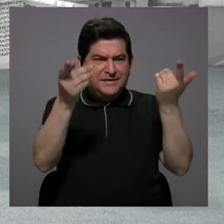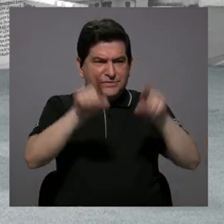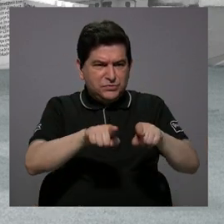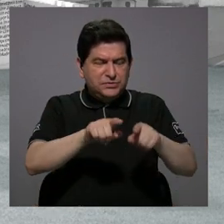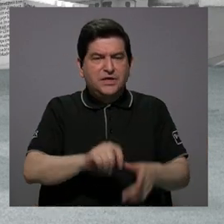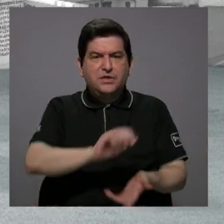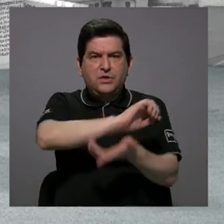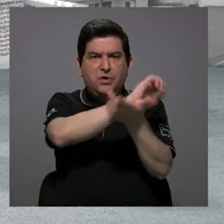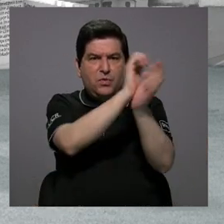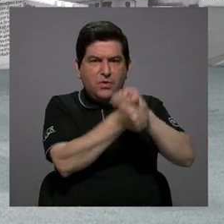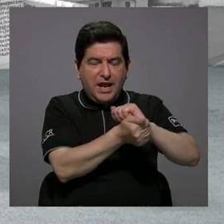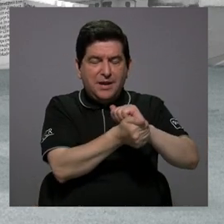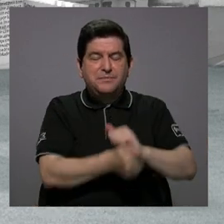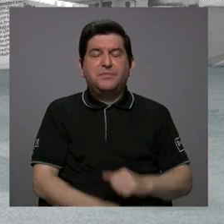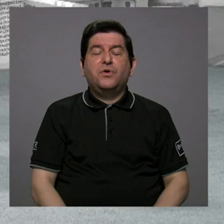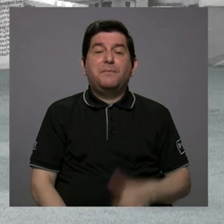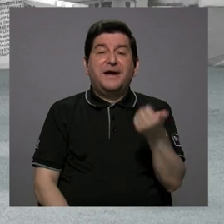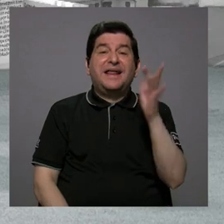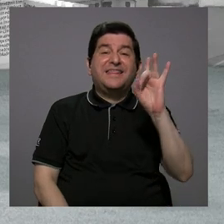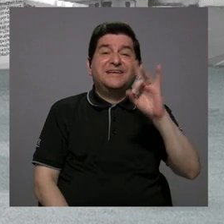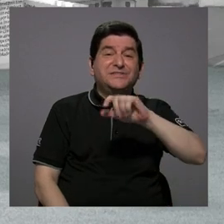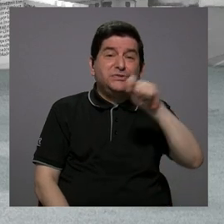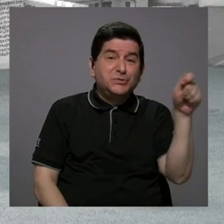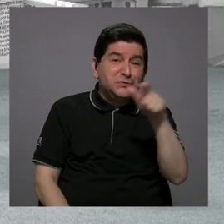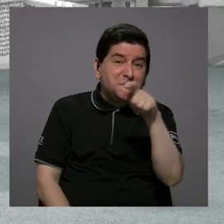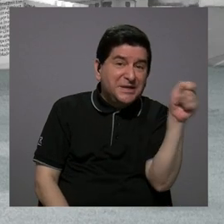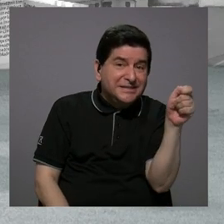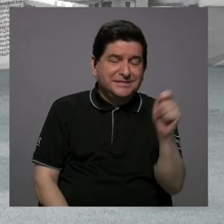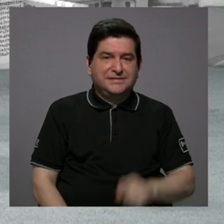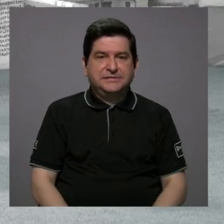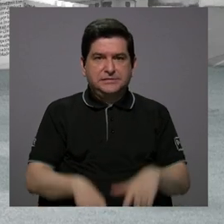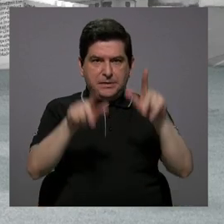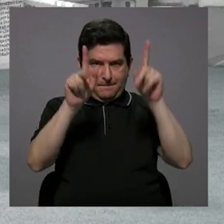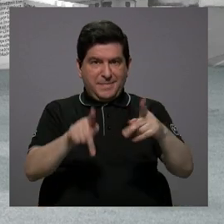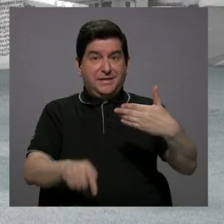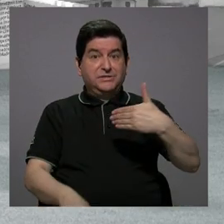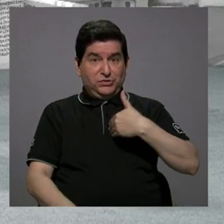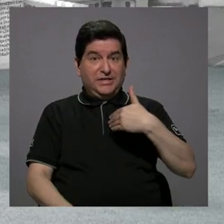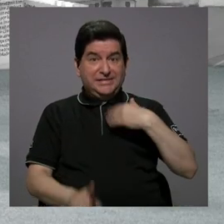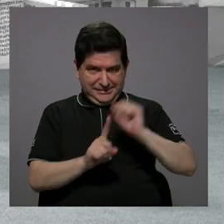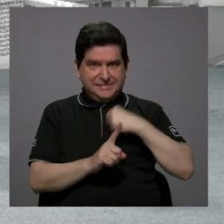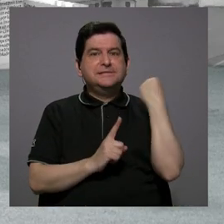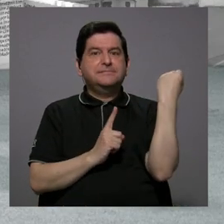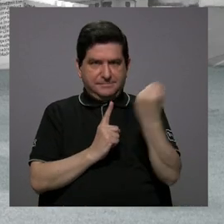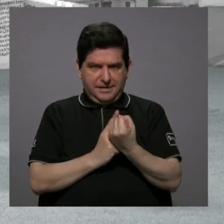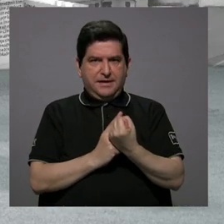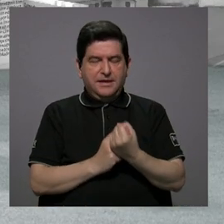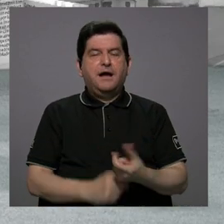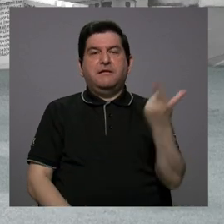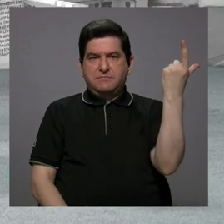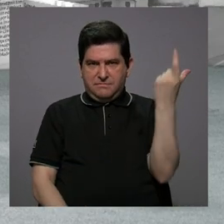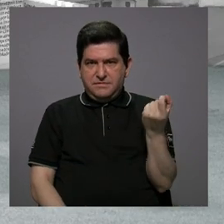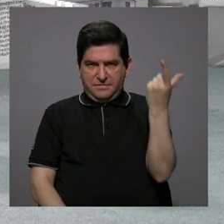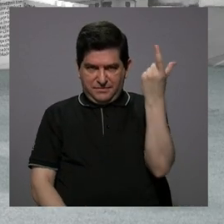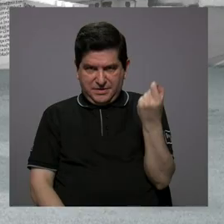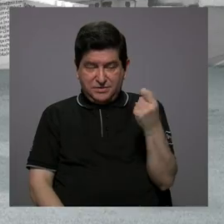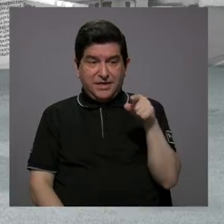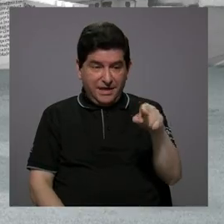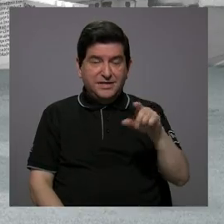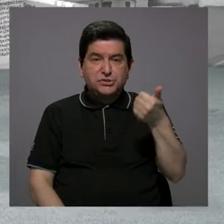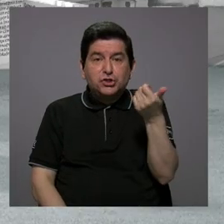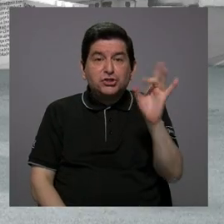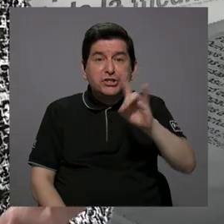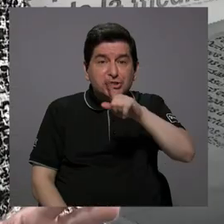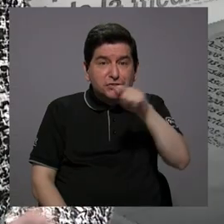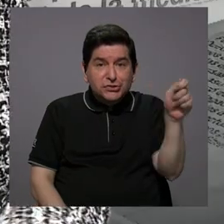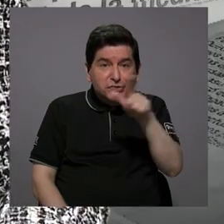una transición de 18 meses. De las personas que tenían condiciones para jubilarse durante estos 18